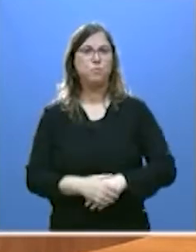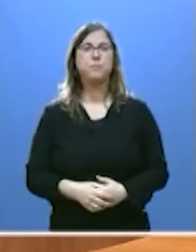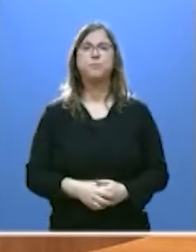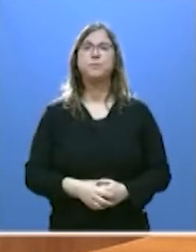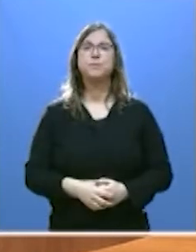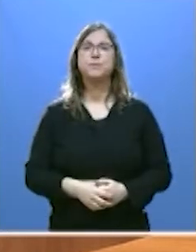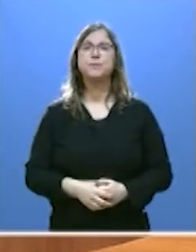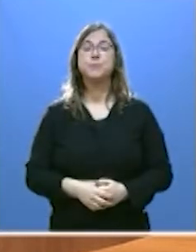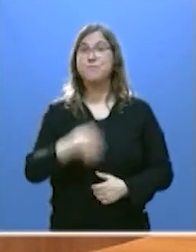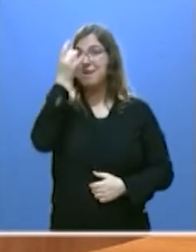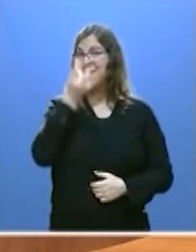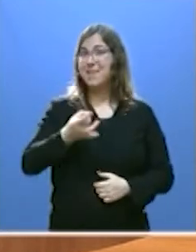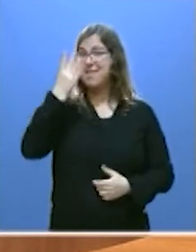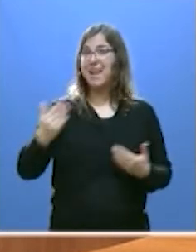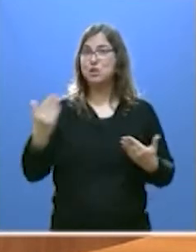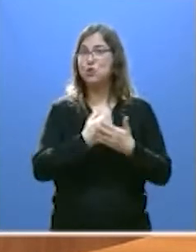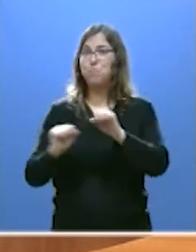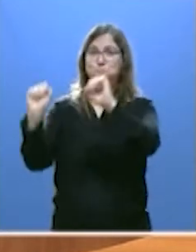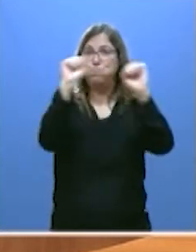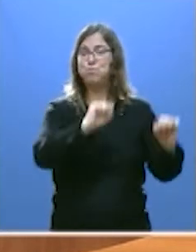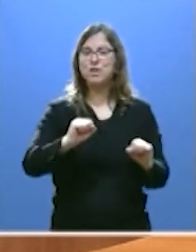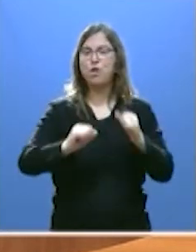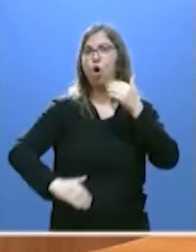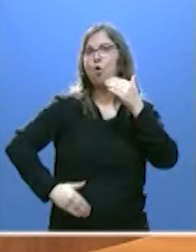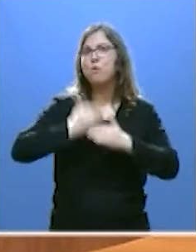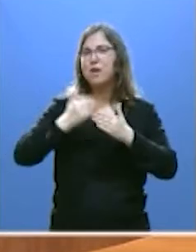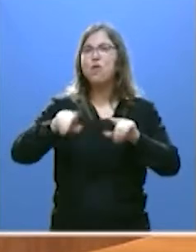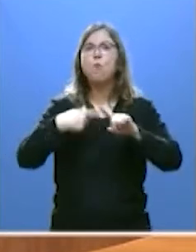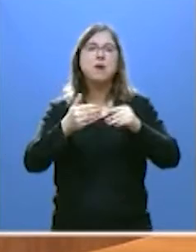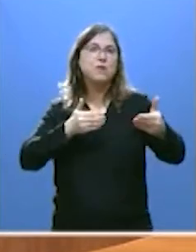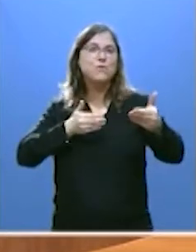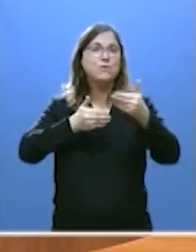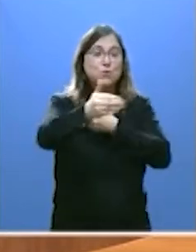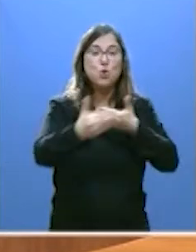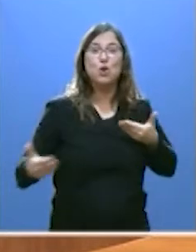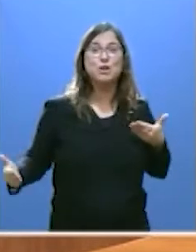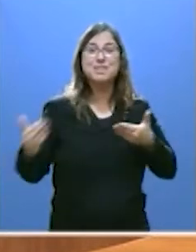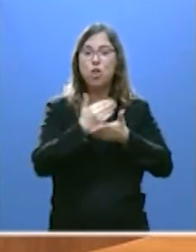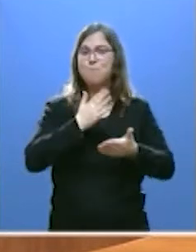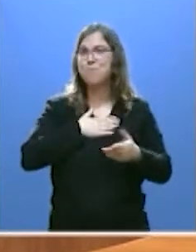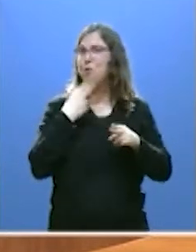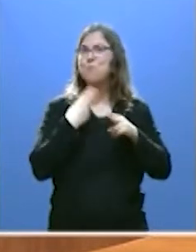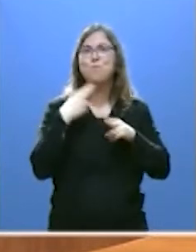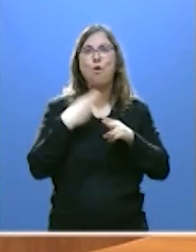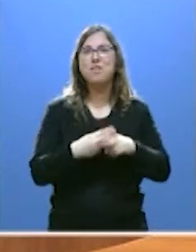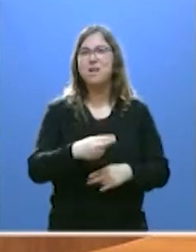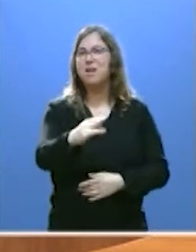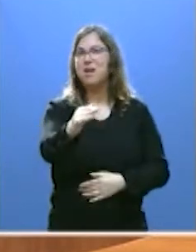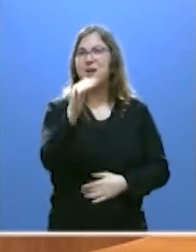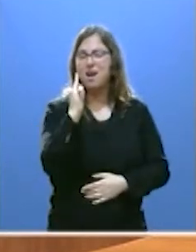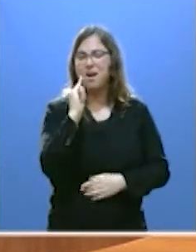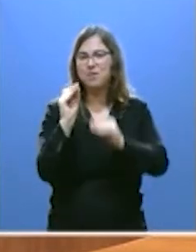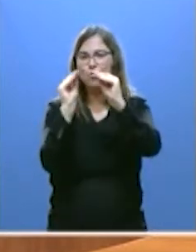iniciativas de protección, modernización y futuro, todas nuestras políticas tienen un